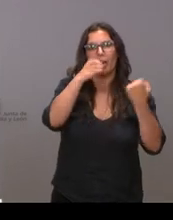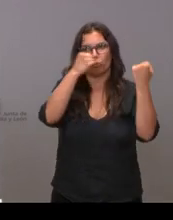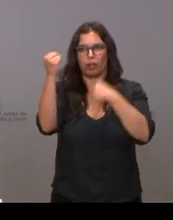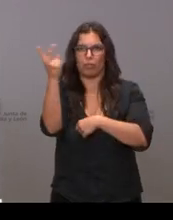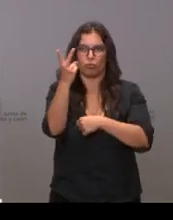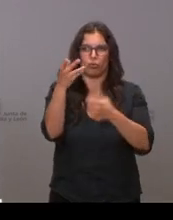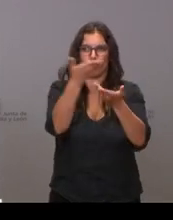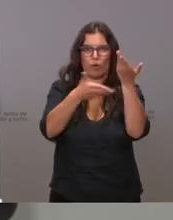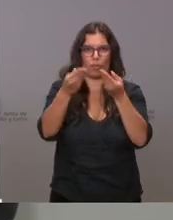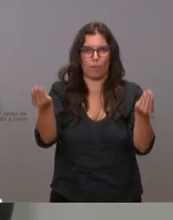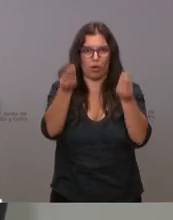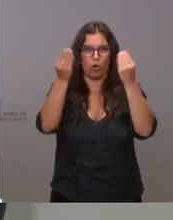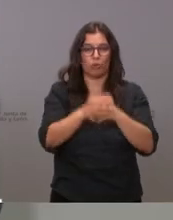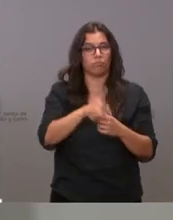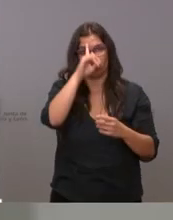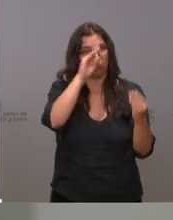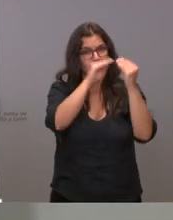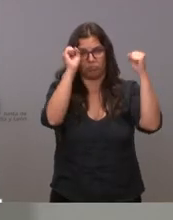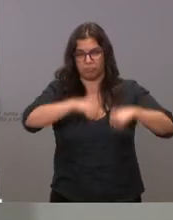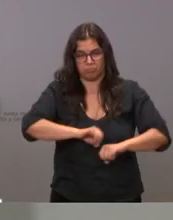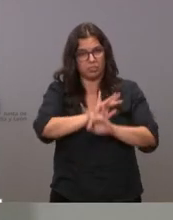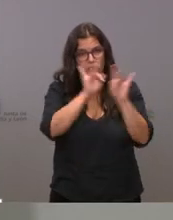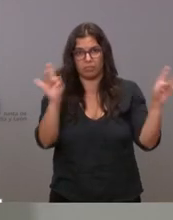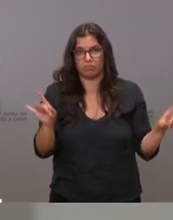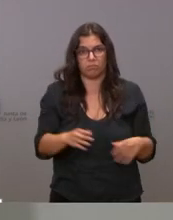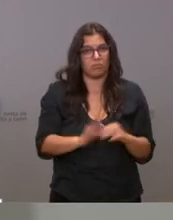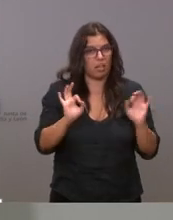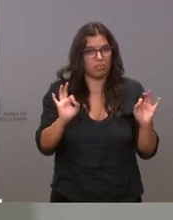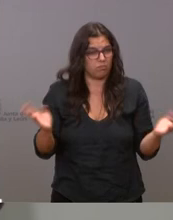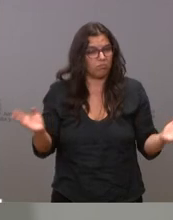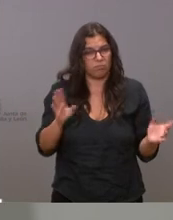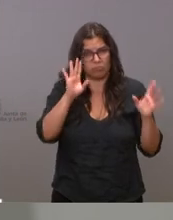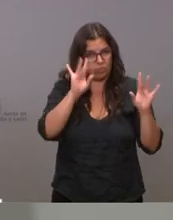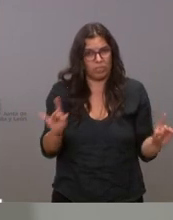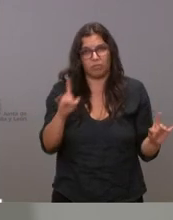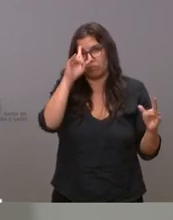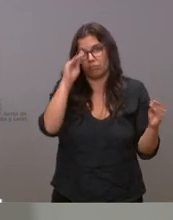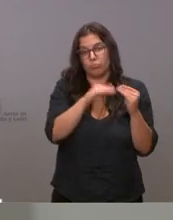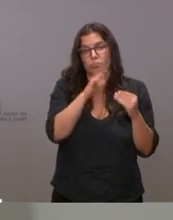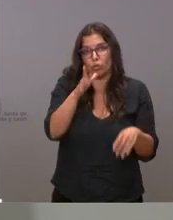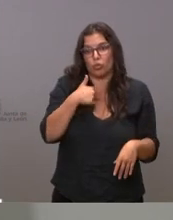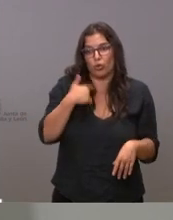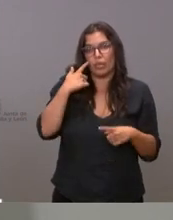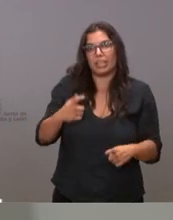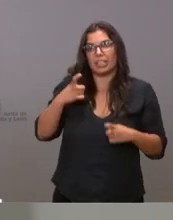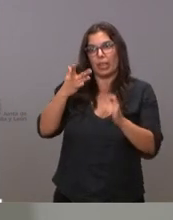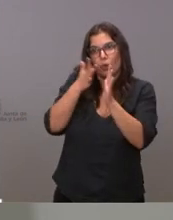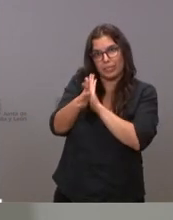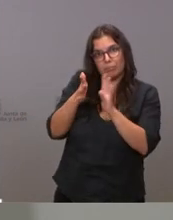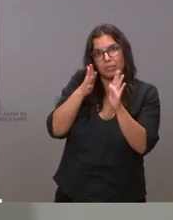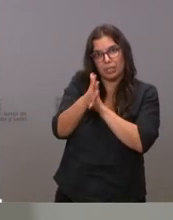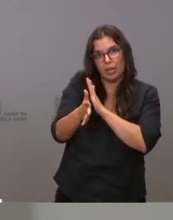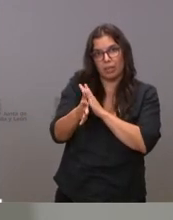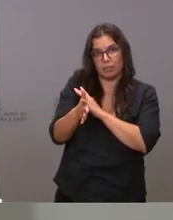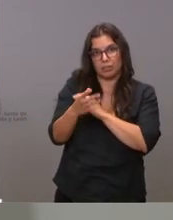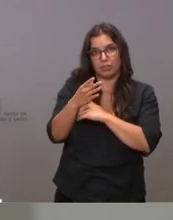gracias completamente de acuerdo yo no puedo decirle otra cosa por eso he tratado de explicarle al delegado del gobierno que es lo